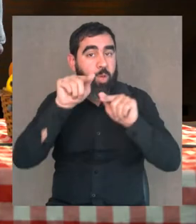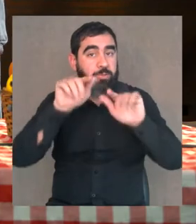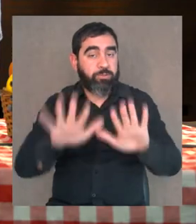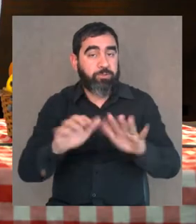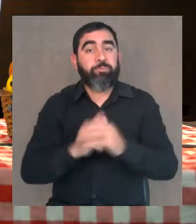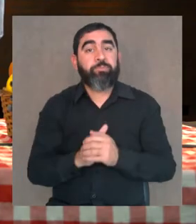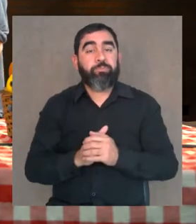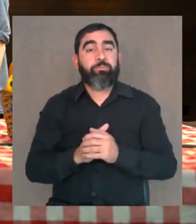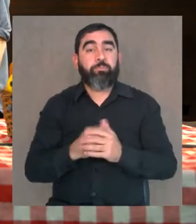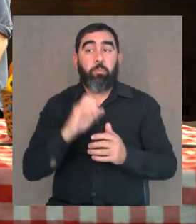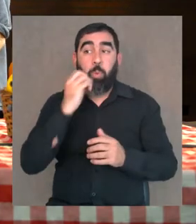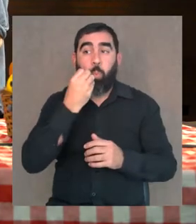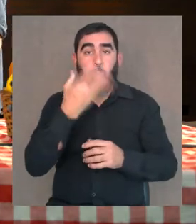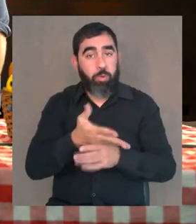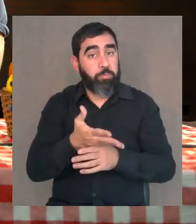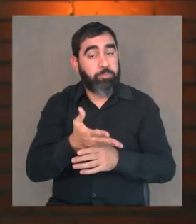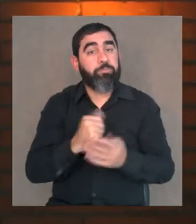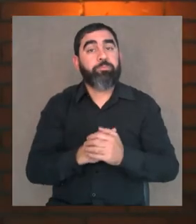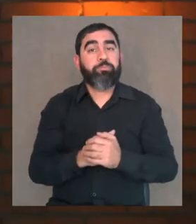Claro. Ahí va. Está buenísimo.